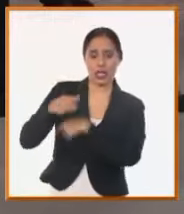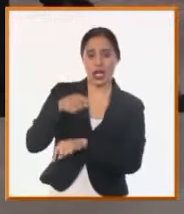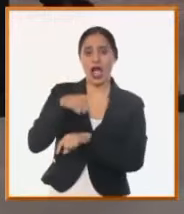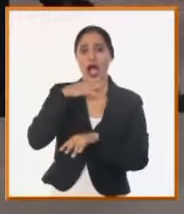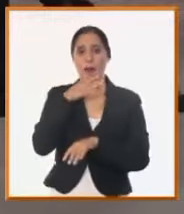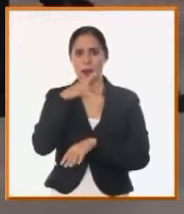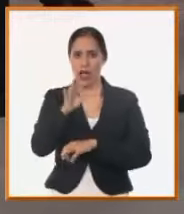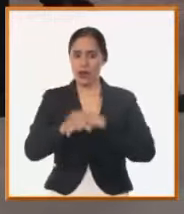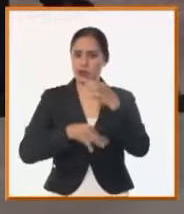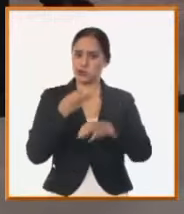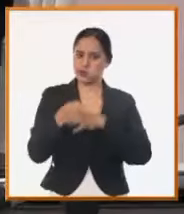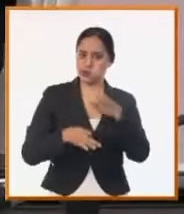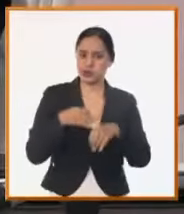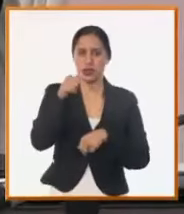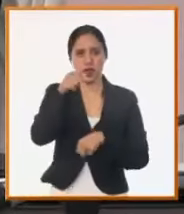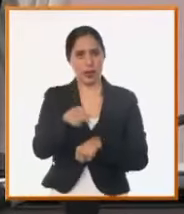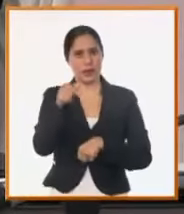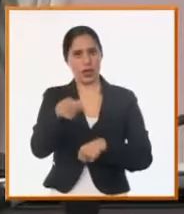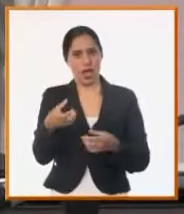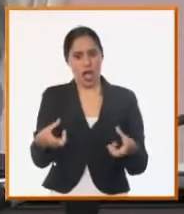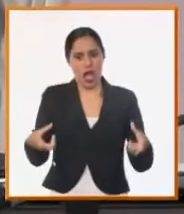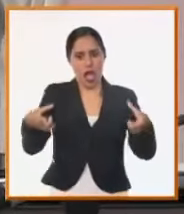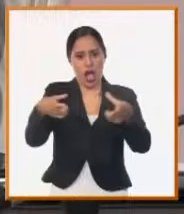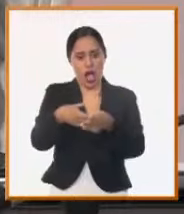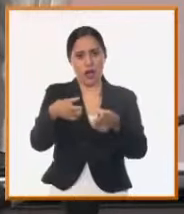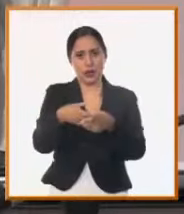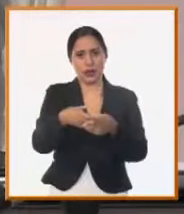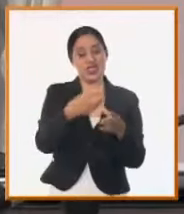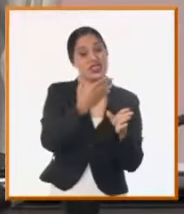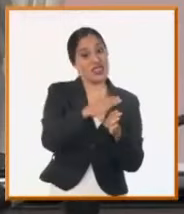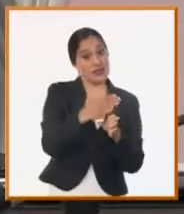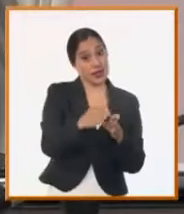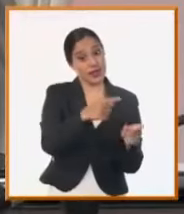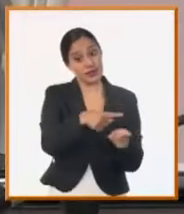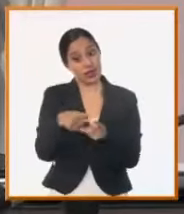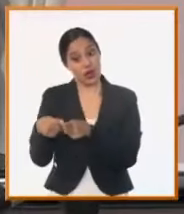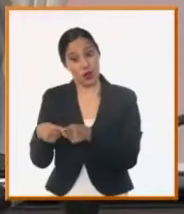es lo que quiero aclarar que hay una diferencia entre el alcantarillado y la fosa